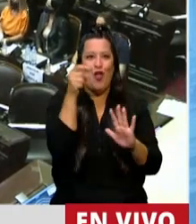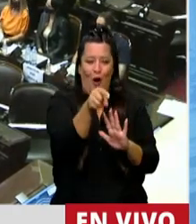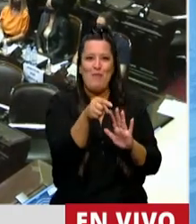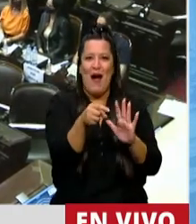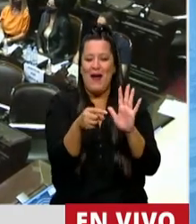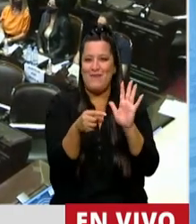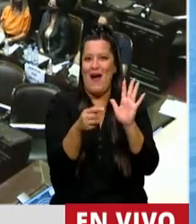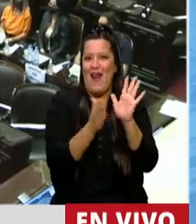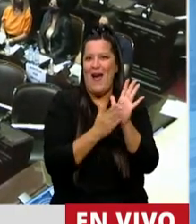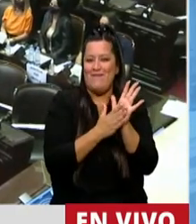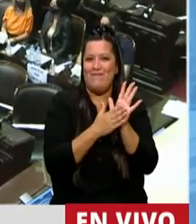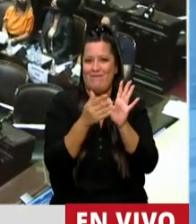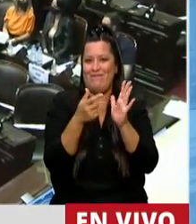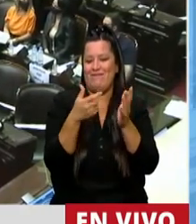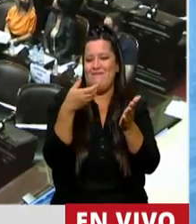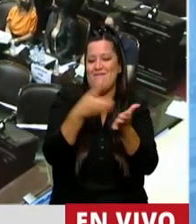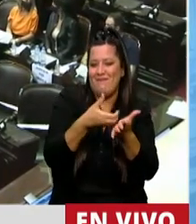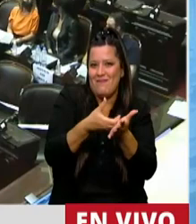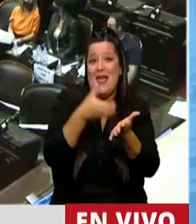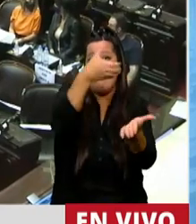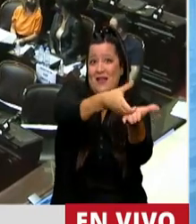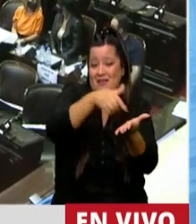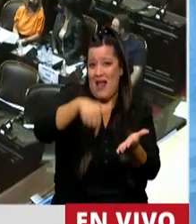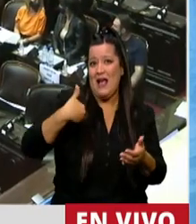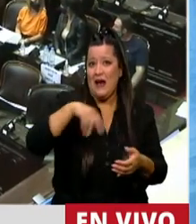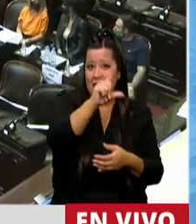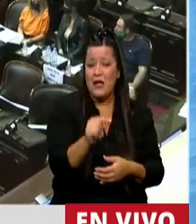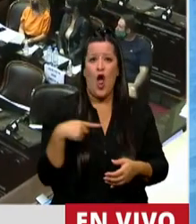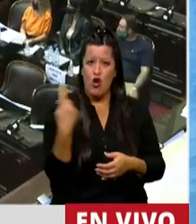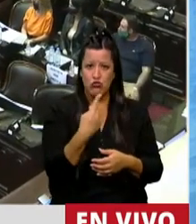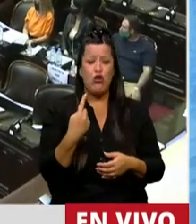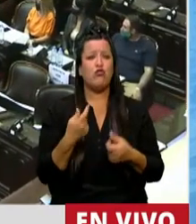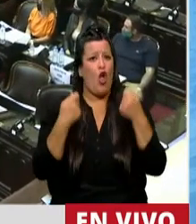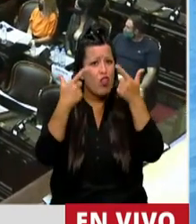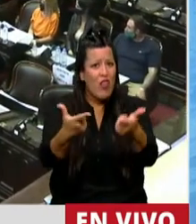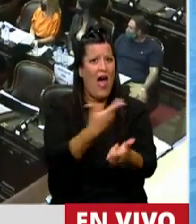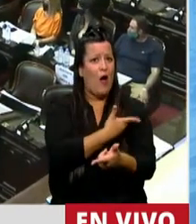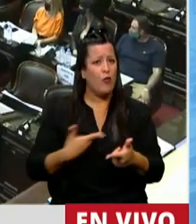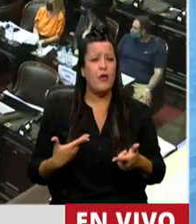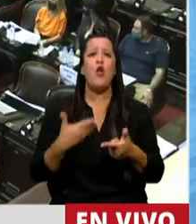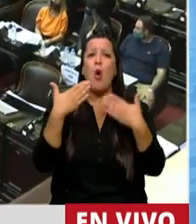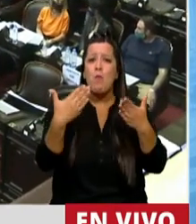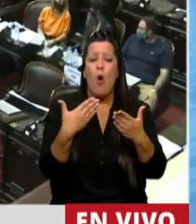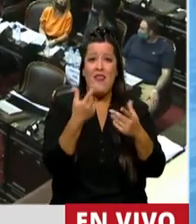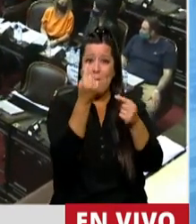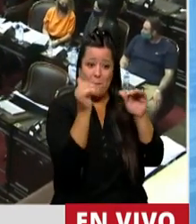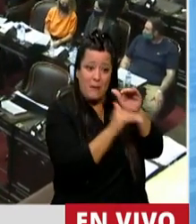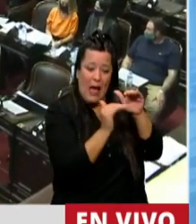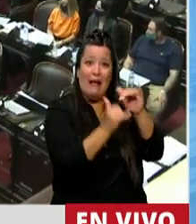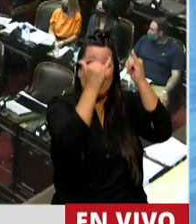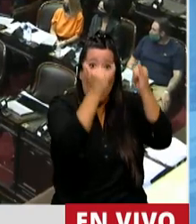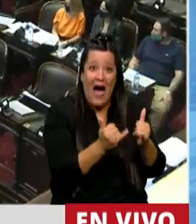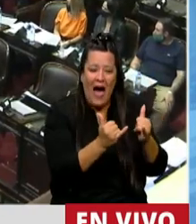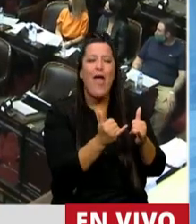regularización. Así que es un mecanismo en el cual ofrecemos la posibilidad de blanquear capitales con un destino